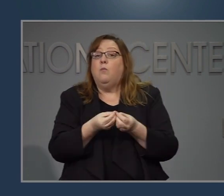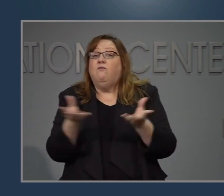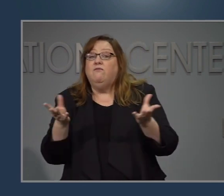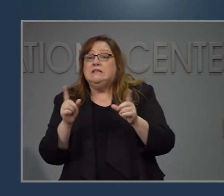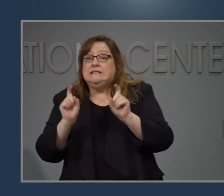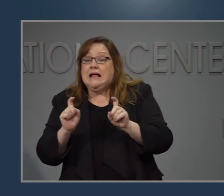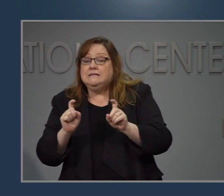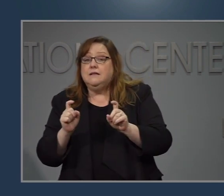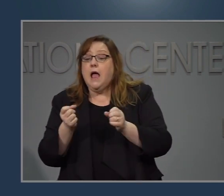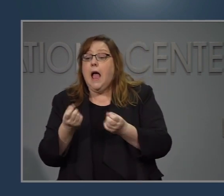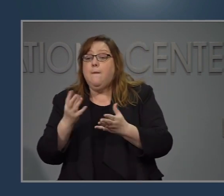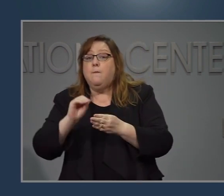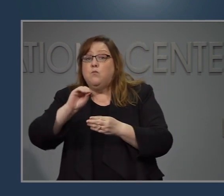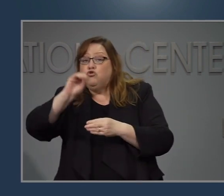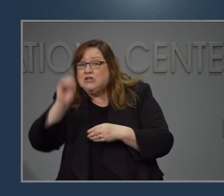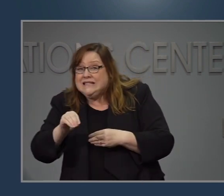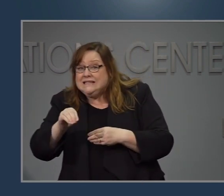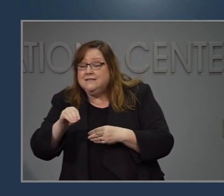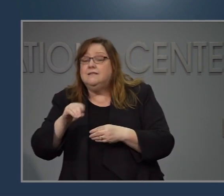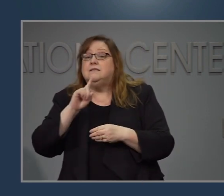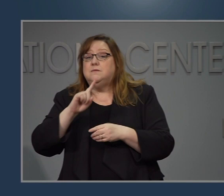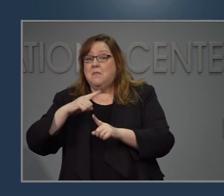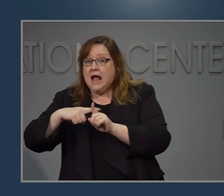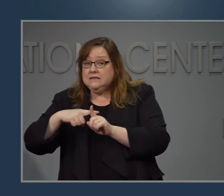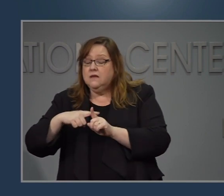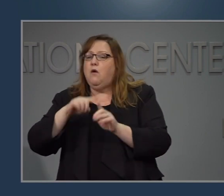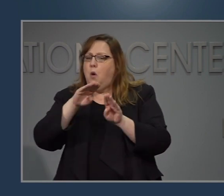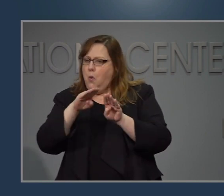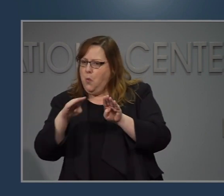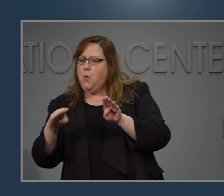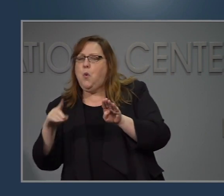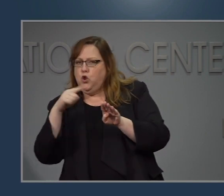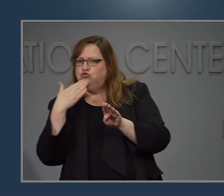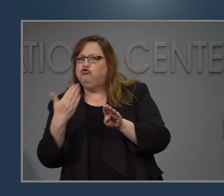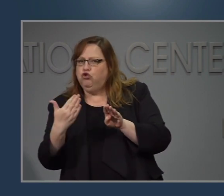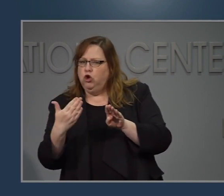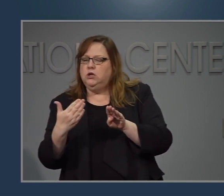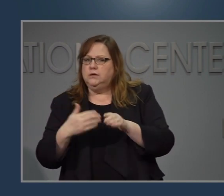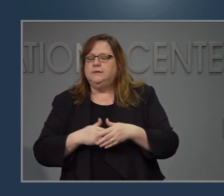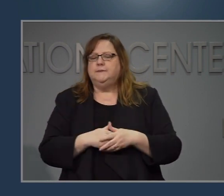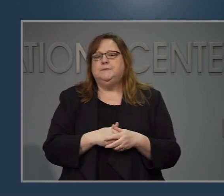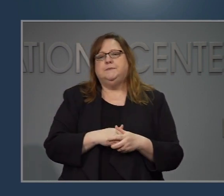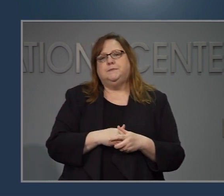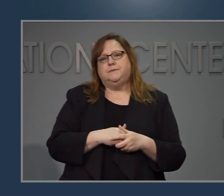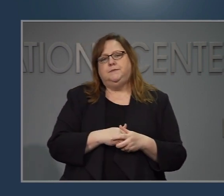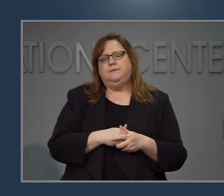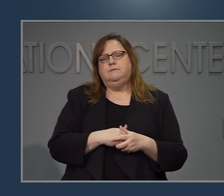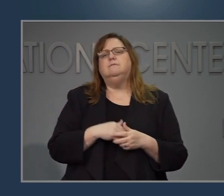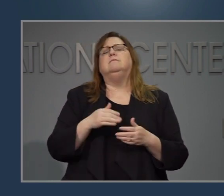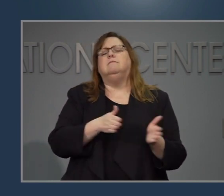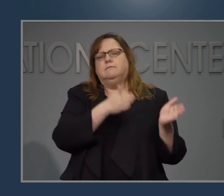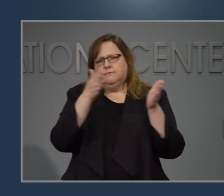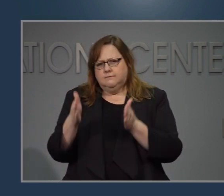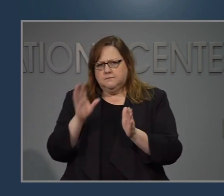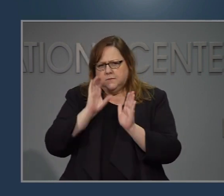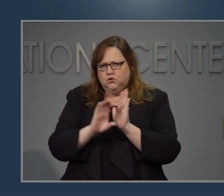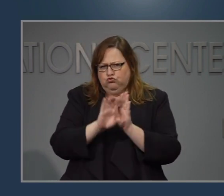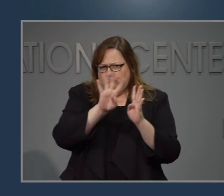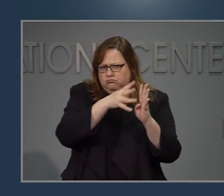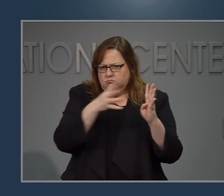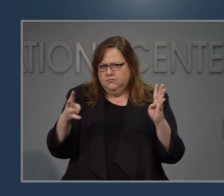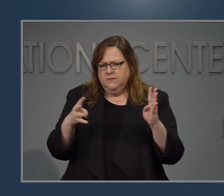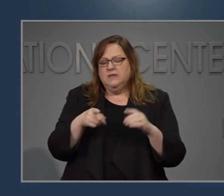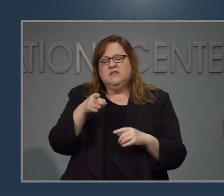pruebas. El porcentaje de positivos continúa viéndose bastante bien. la siguiente gráfica esta es nuestra métrica